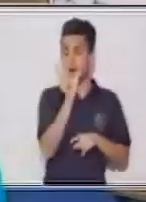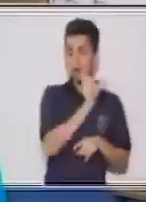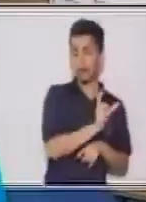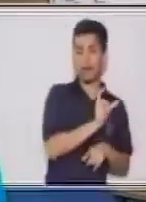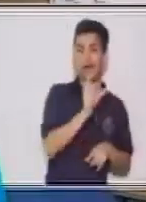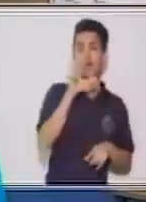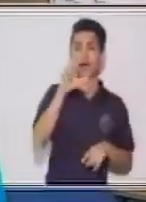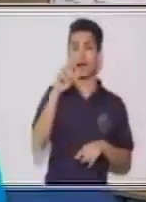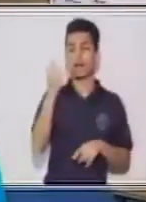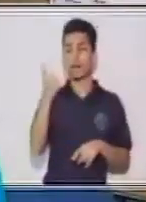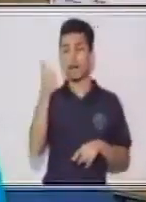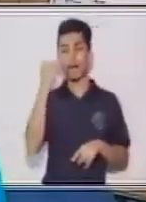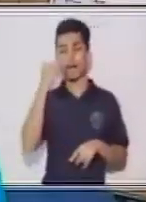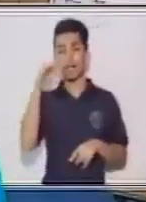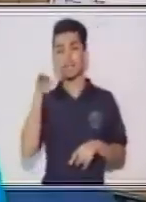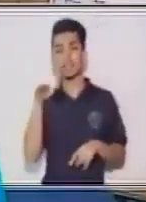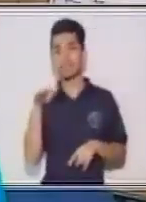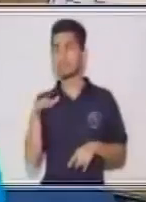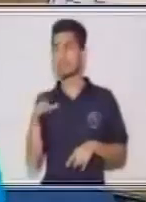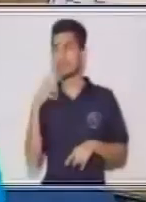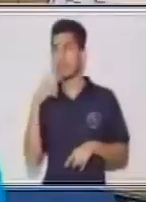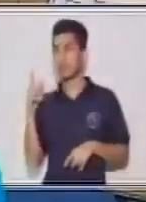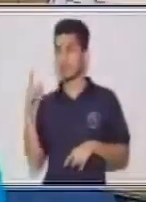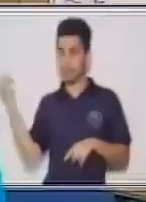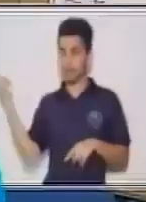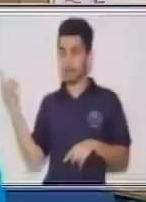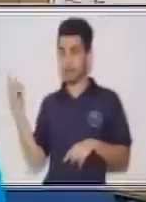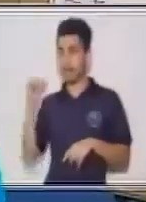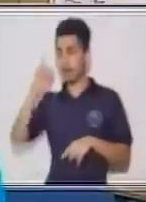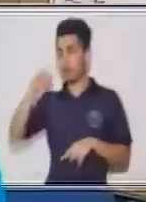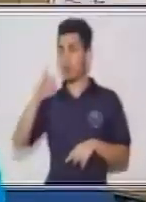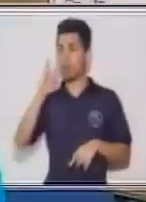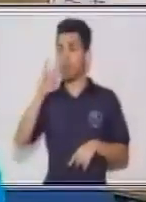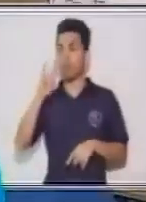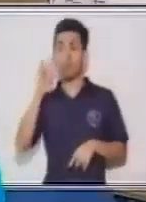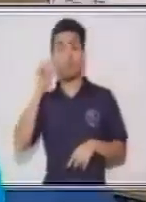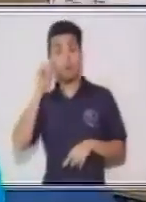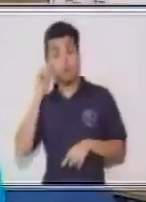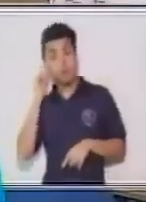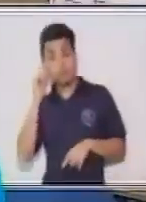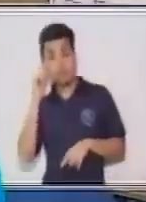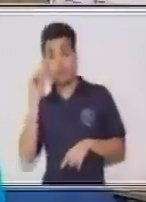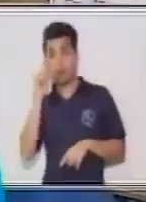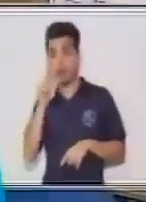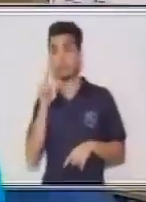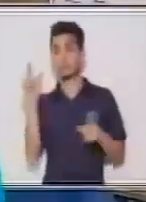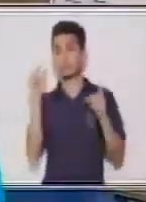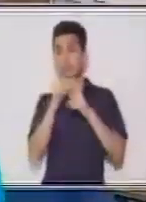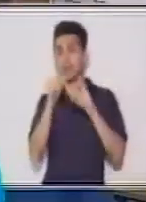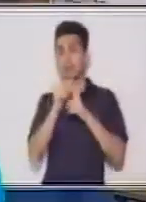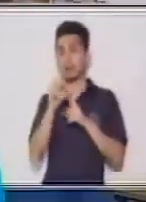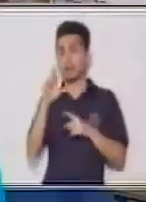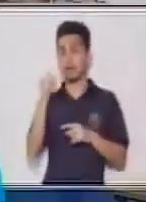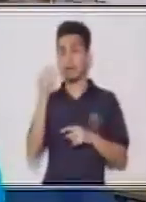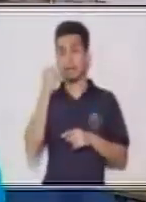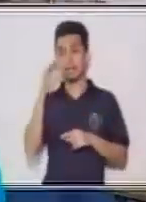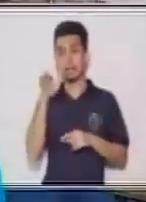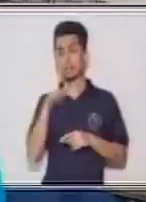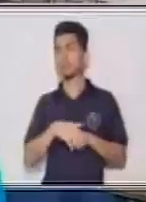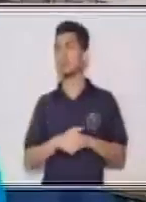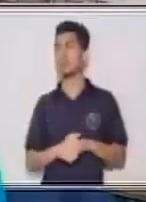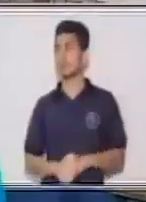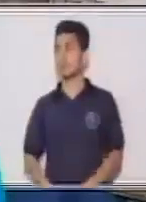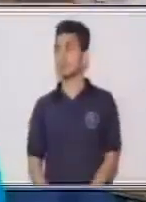cuenta, en este caso, sería esta parte de acá. Entonces, regularmente se mezclan las primeras letras, la